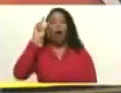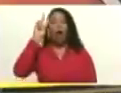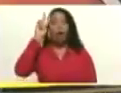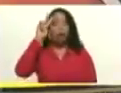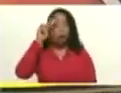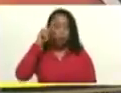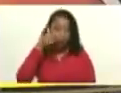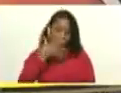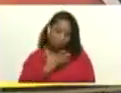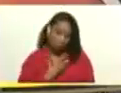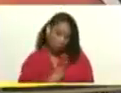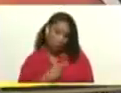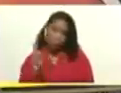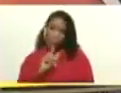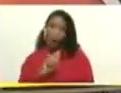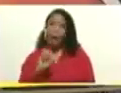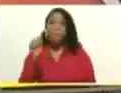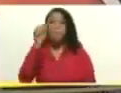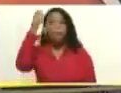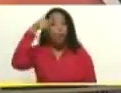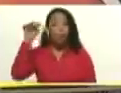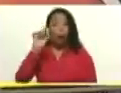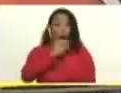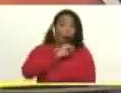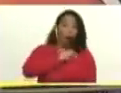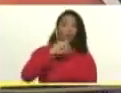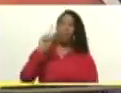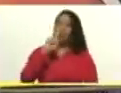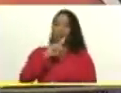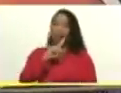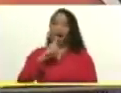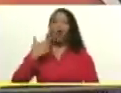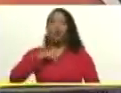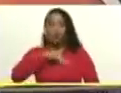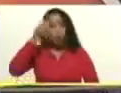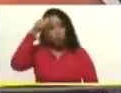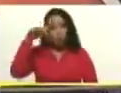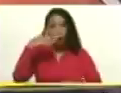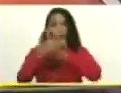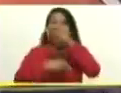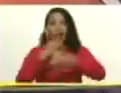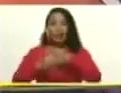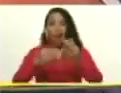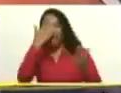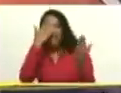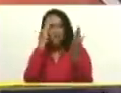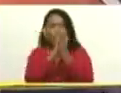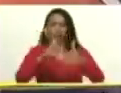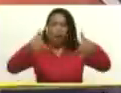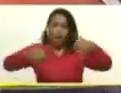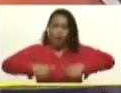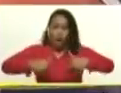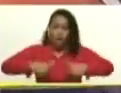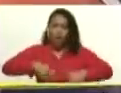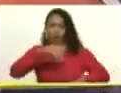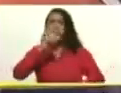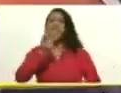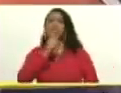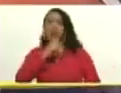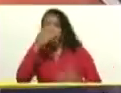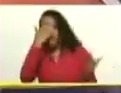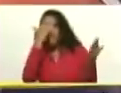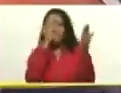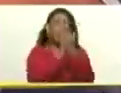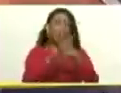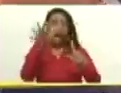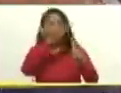nuestro pueblo no se ha temorizado, sino por el contrario, nuestro pueblo ha dado frente a las dificultades, frente a